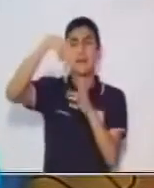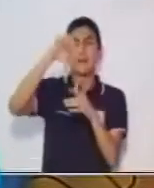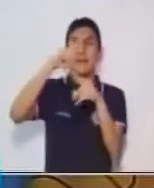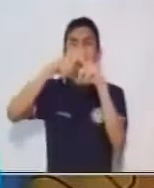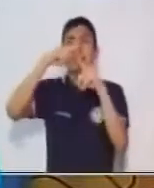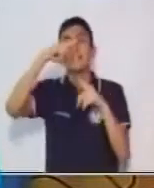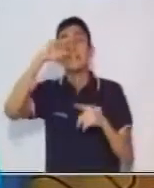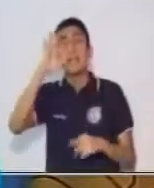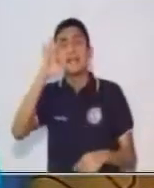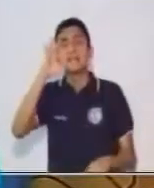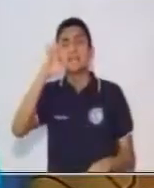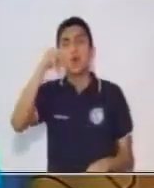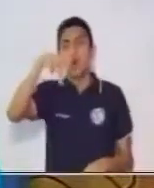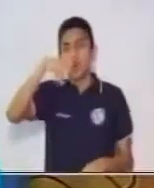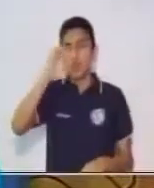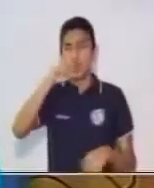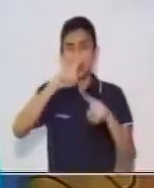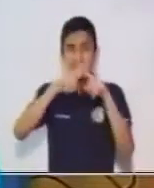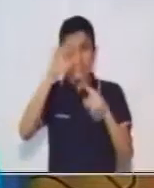coordinante.